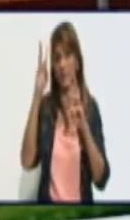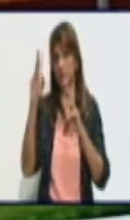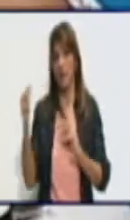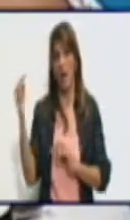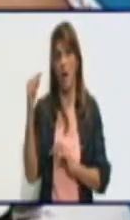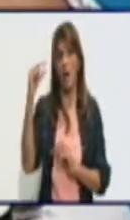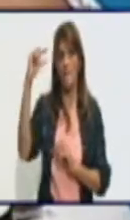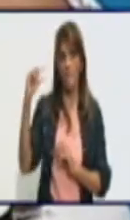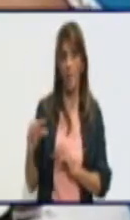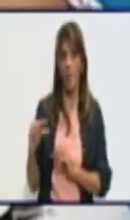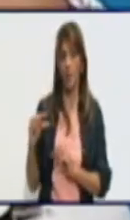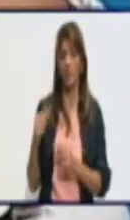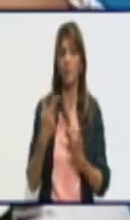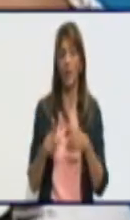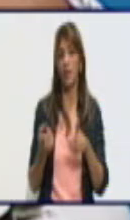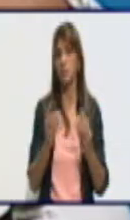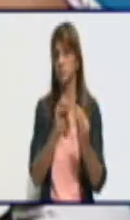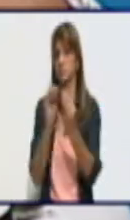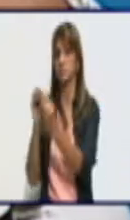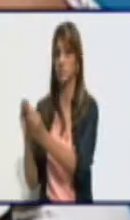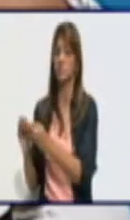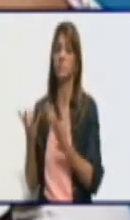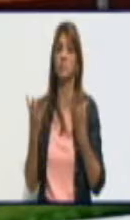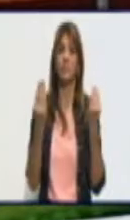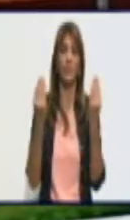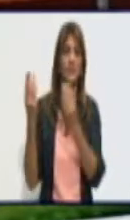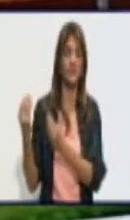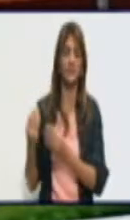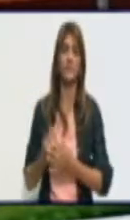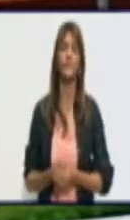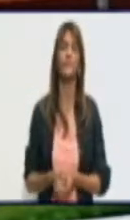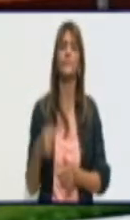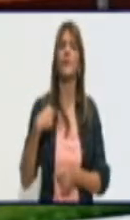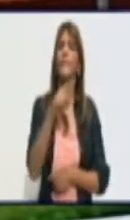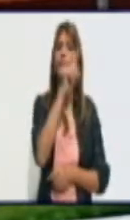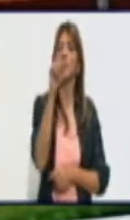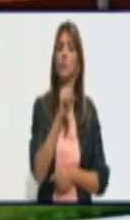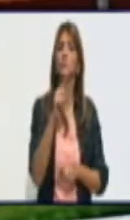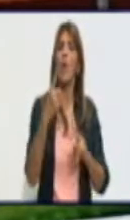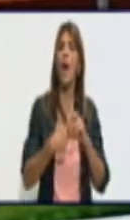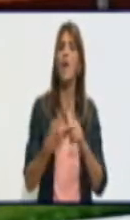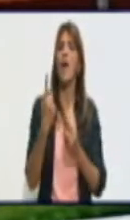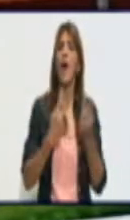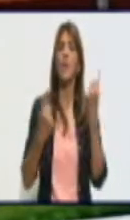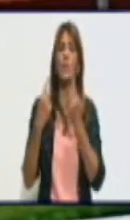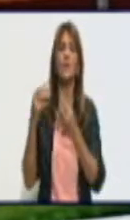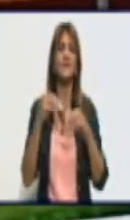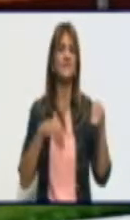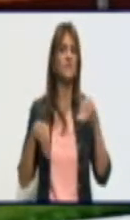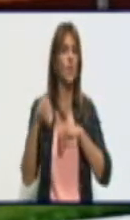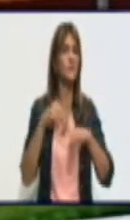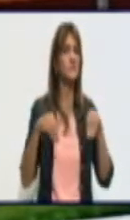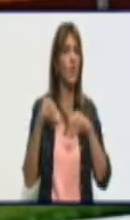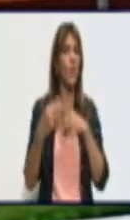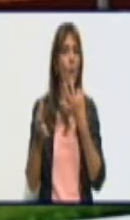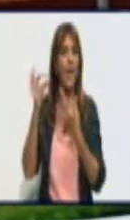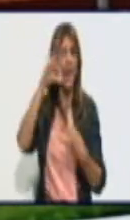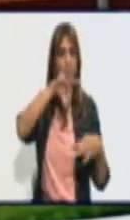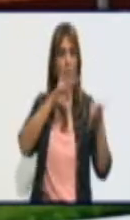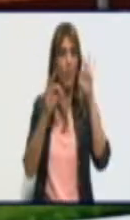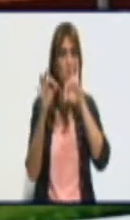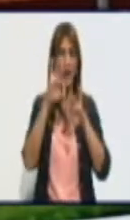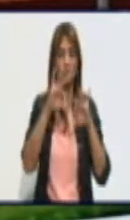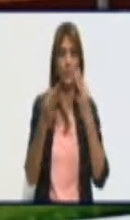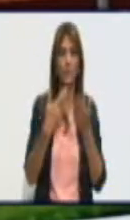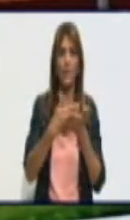habido alguna situación con el laboratorio de biología molecular de nuestra provincia que radica en este municipio de